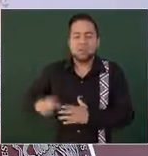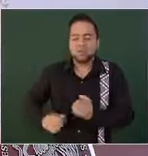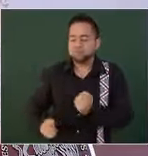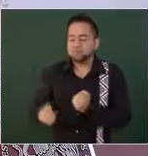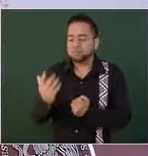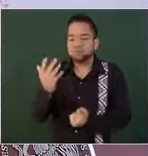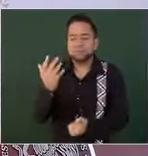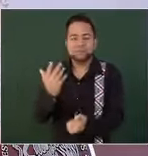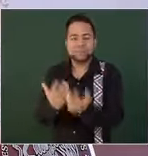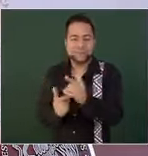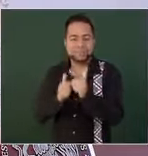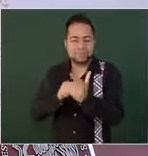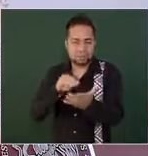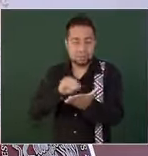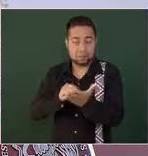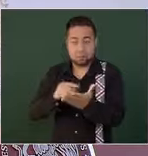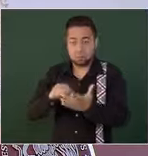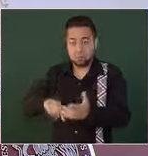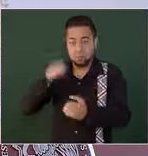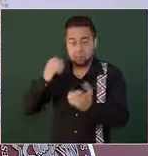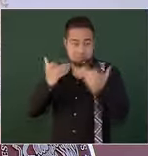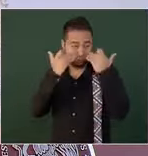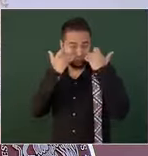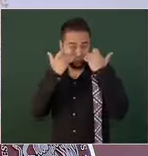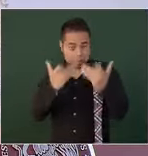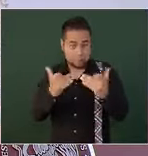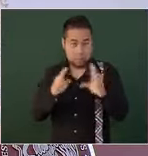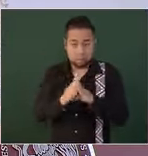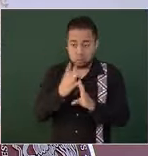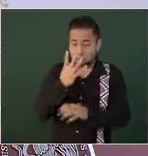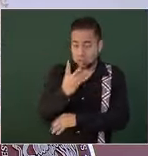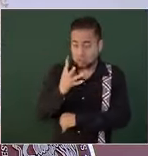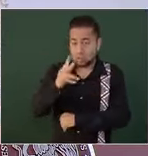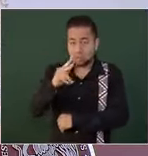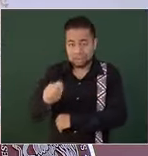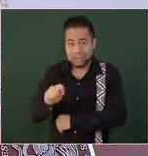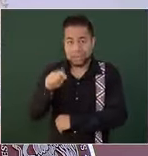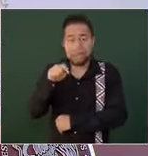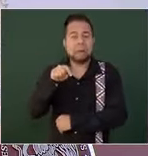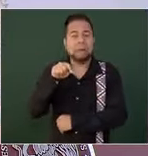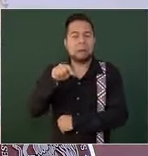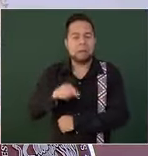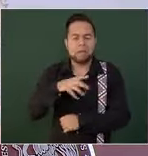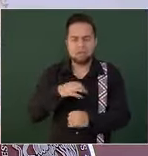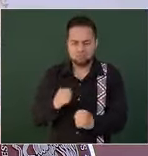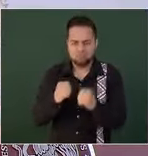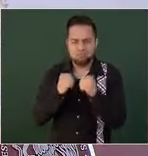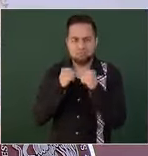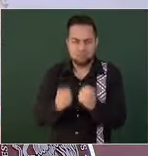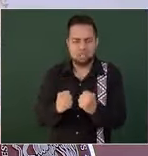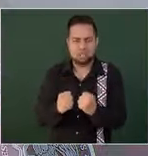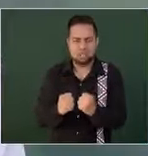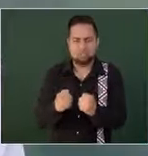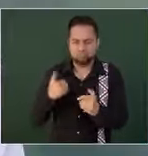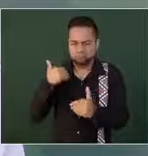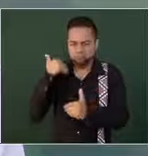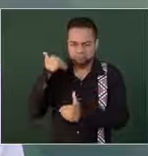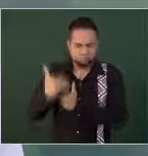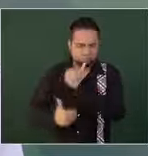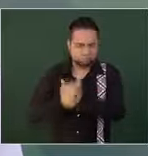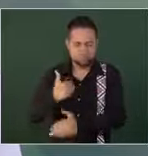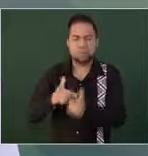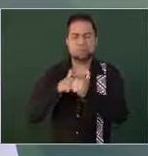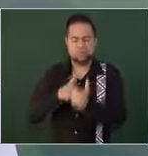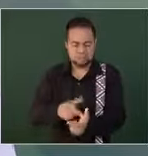somos testigos de que los cimientos de la Cuarta Transformación están firmes y tienen continuidad.